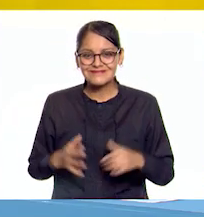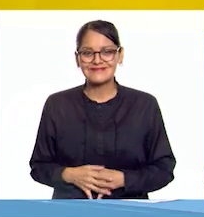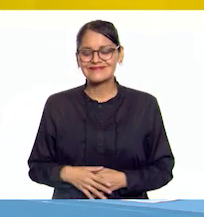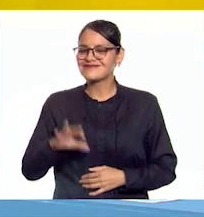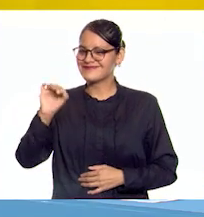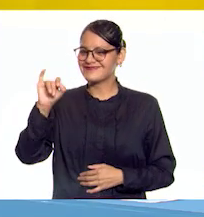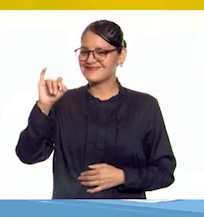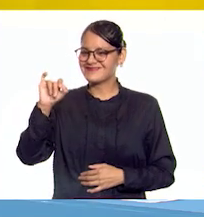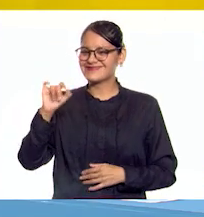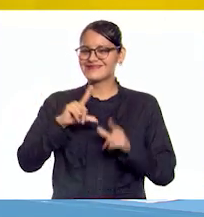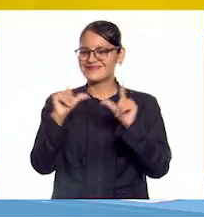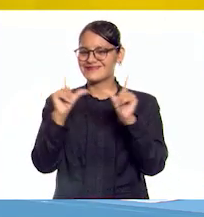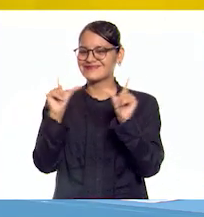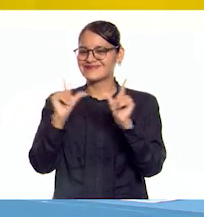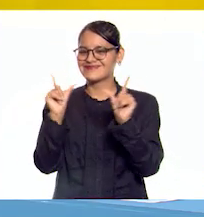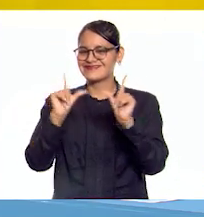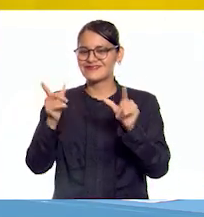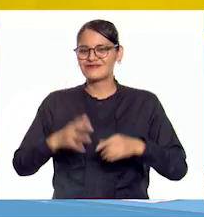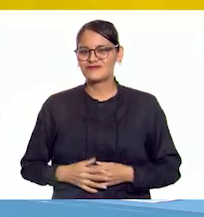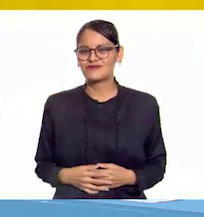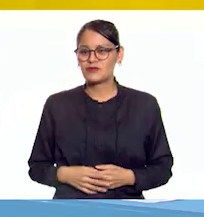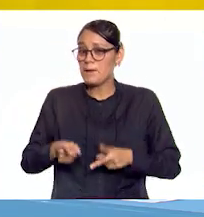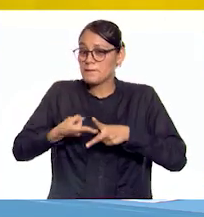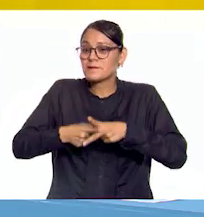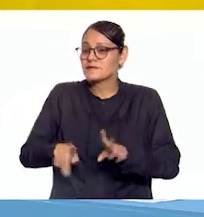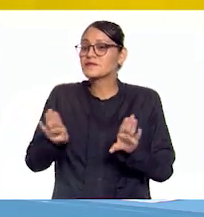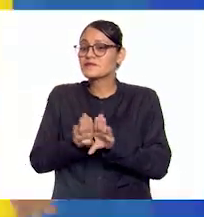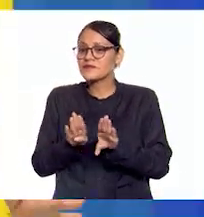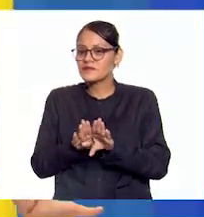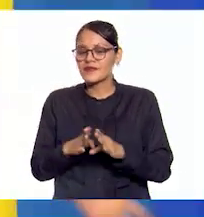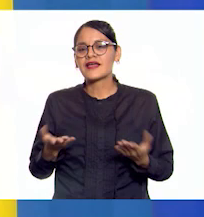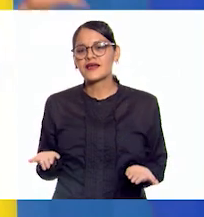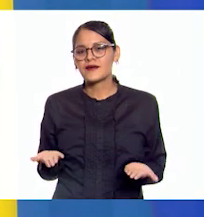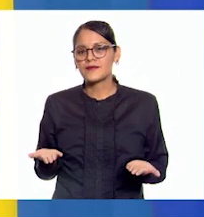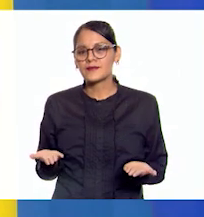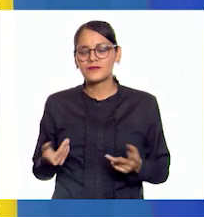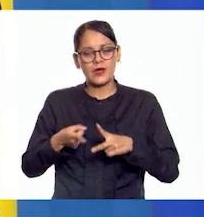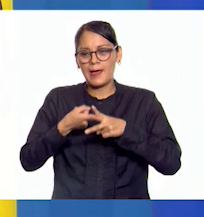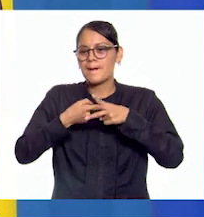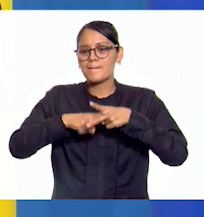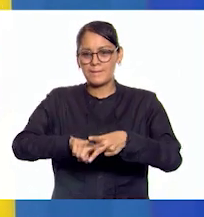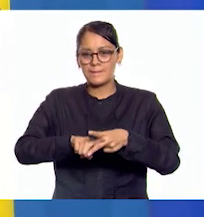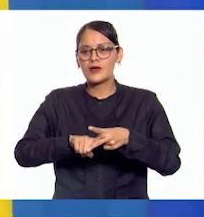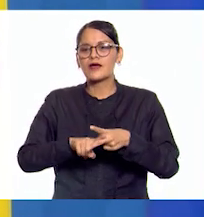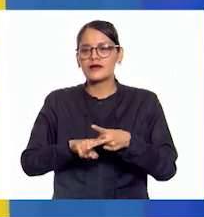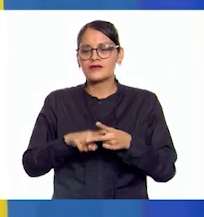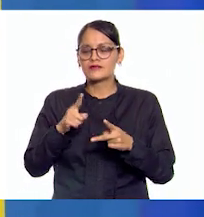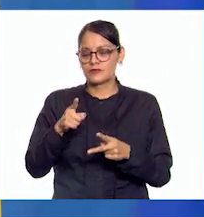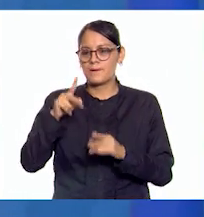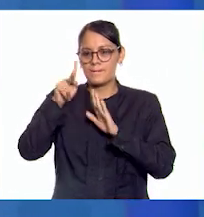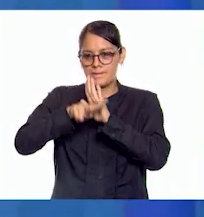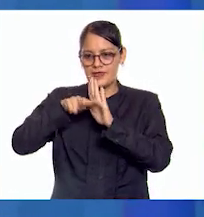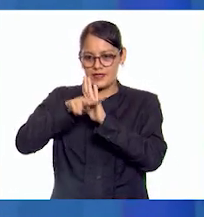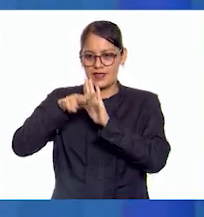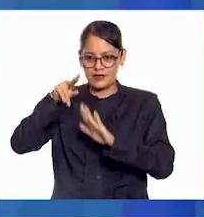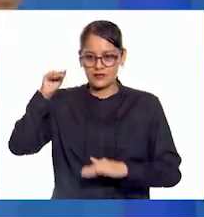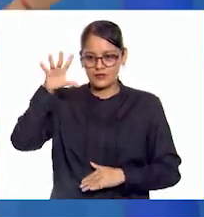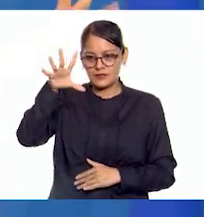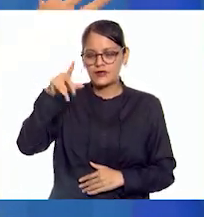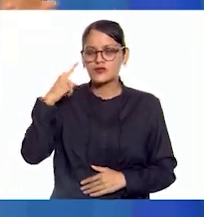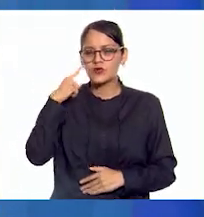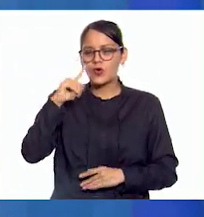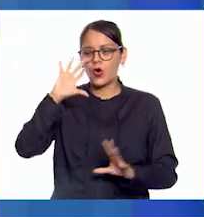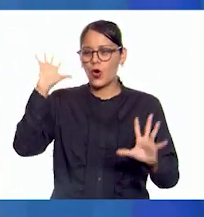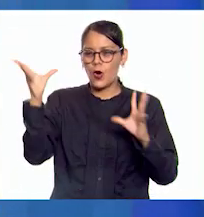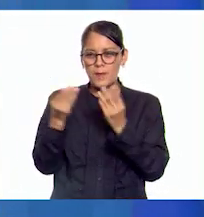¡Sí! ¡Lista, lista, lista! ¿Por dónde comenzamos? Pues comenzaremos por este video que nos ofrecerá un panorama